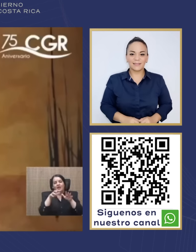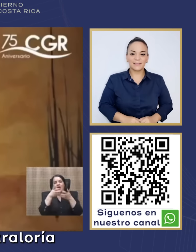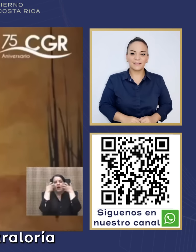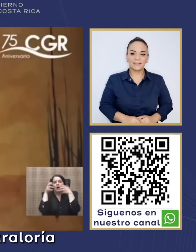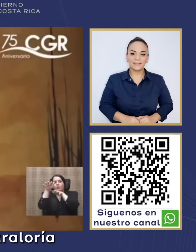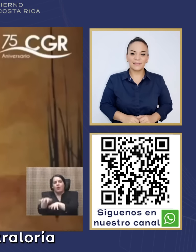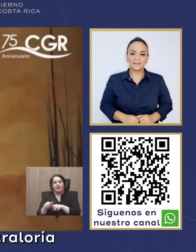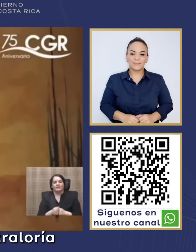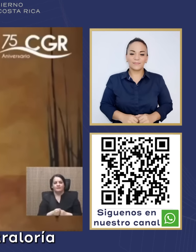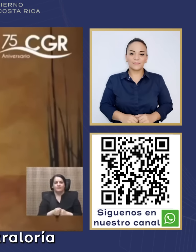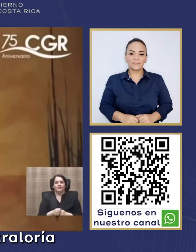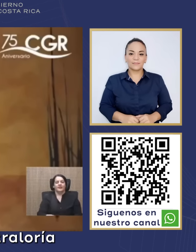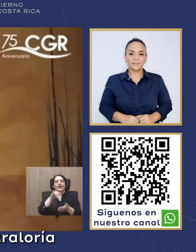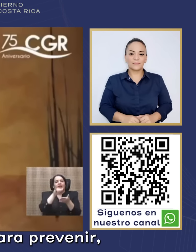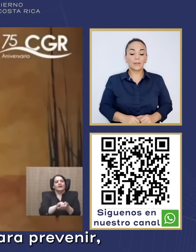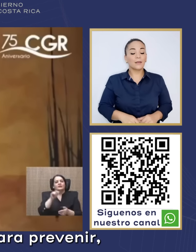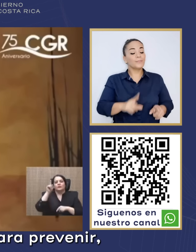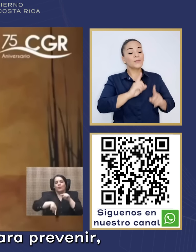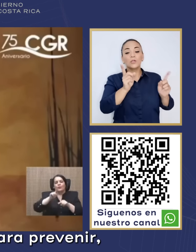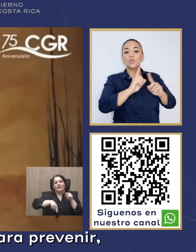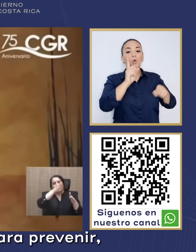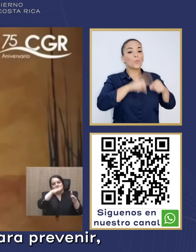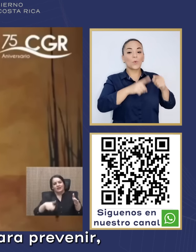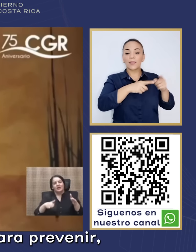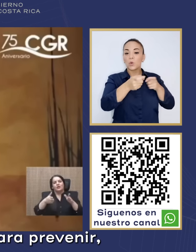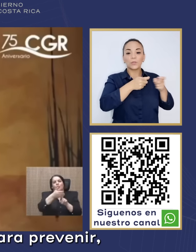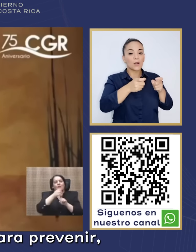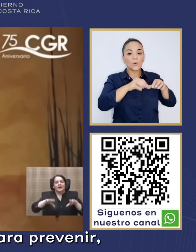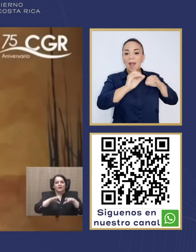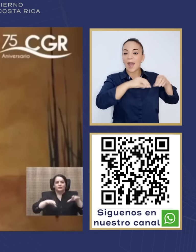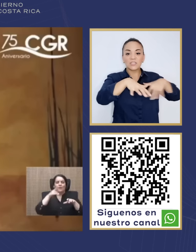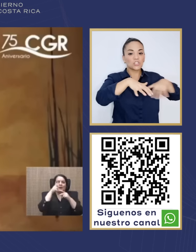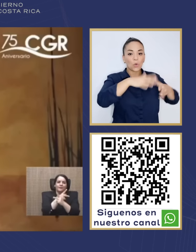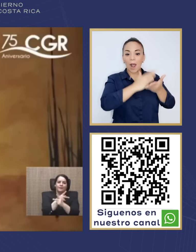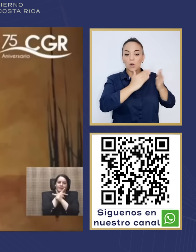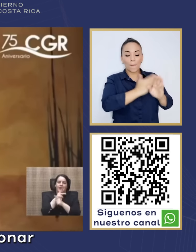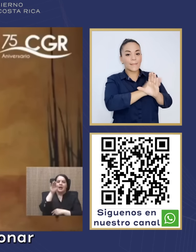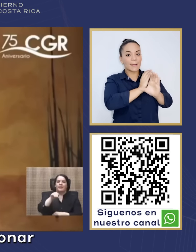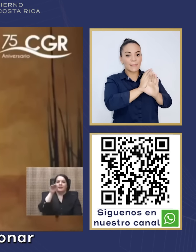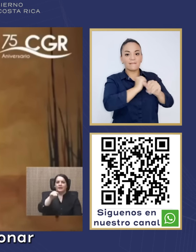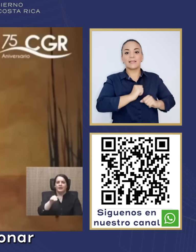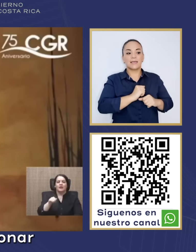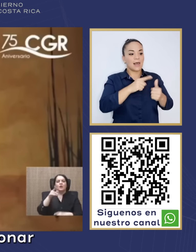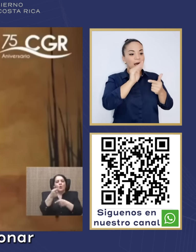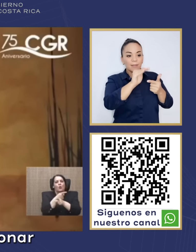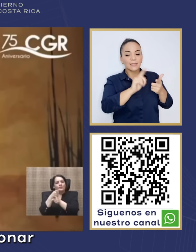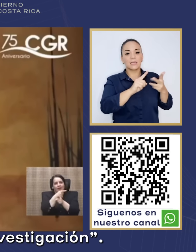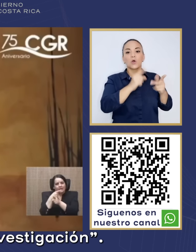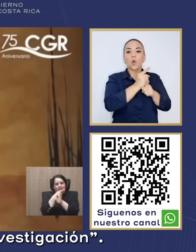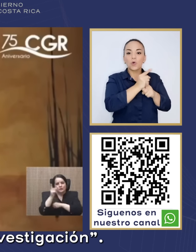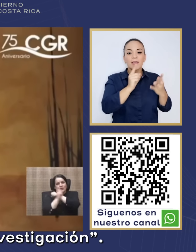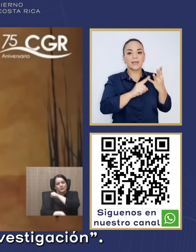No podría la Contraloría tomar ninguna acción para prevenir, advertir, corregir o